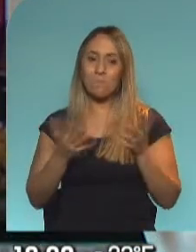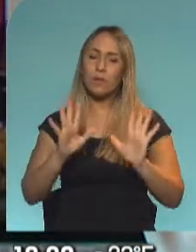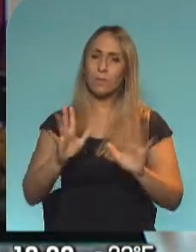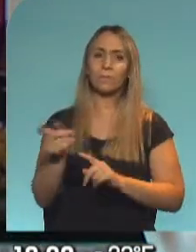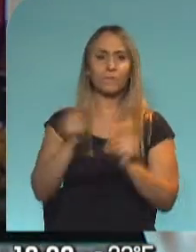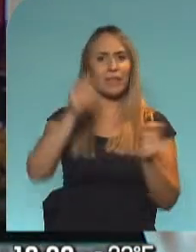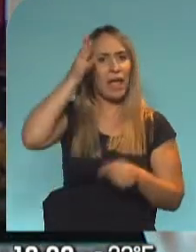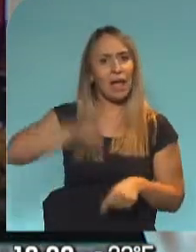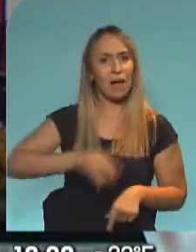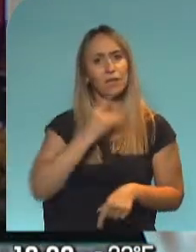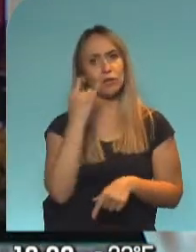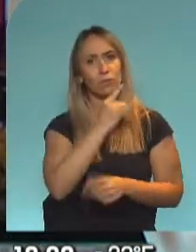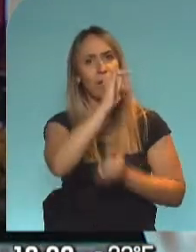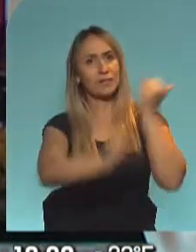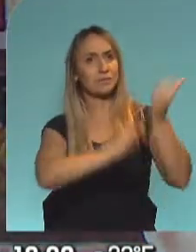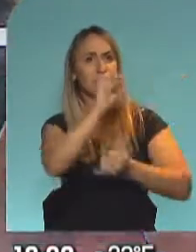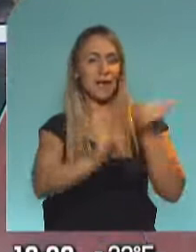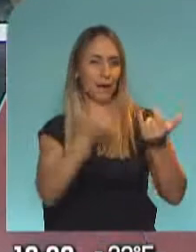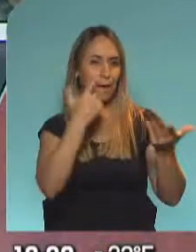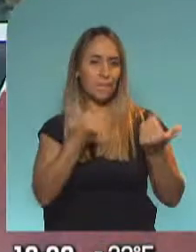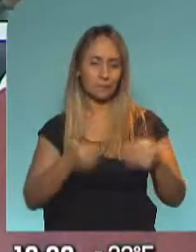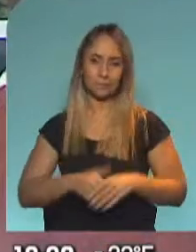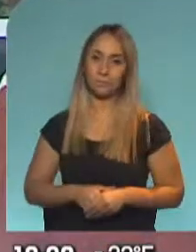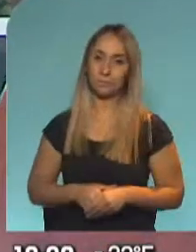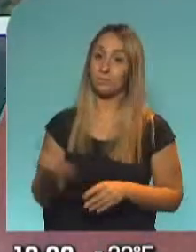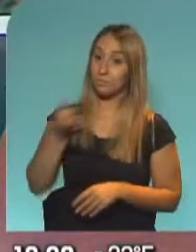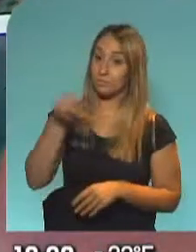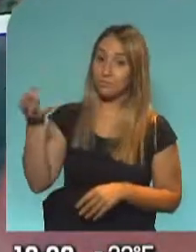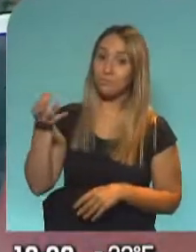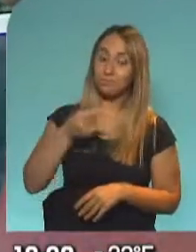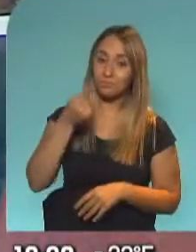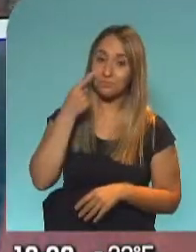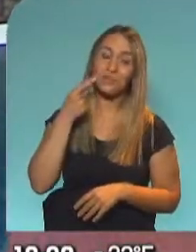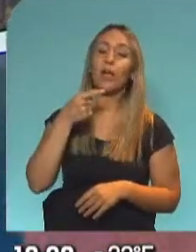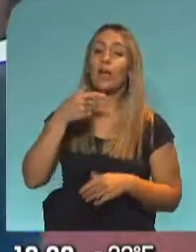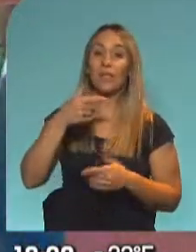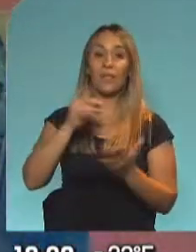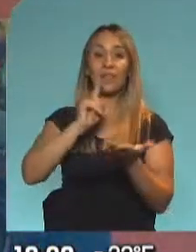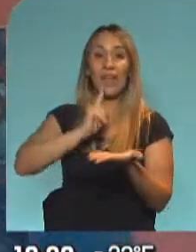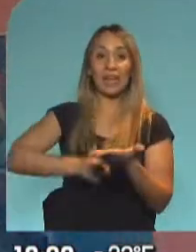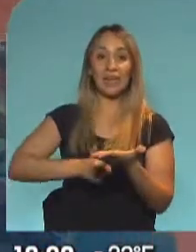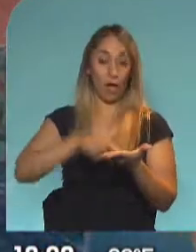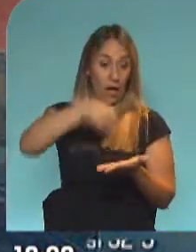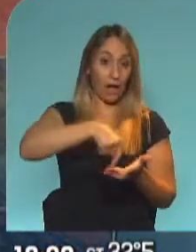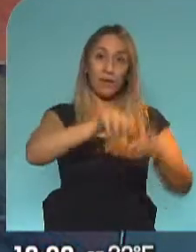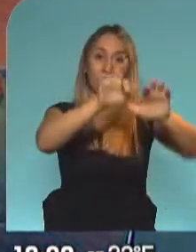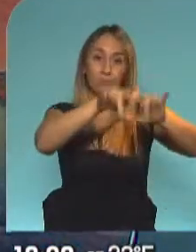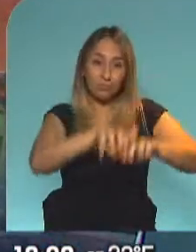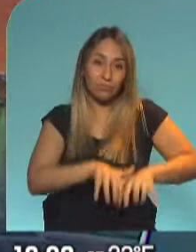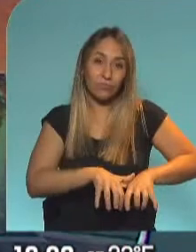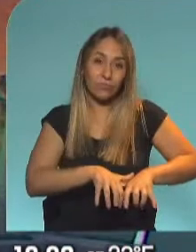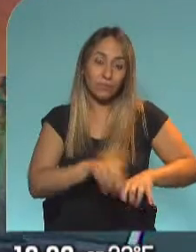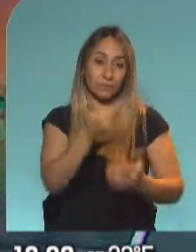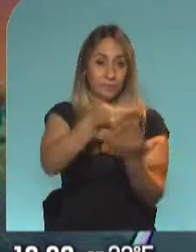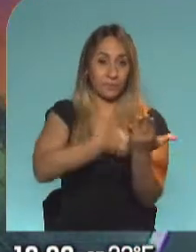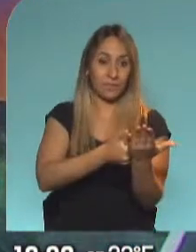esto que estamos a punto de conocer. Exactamente, lo que va a decir ese decreto que se está redactando en este momento y que entrará en